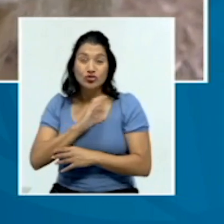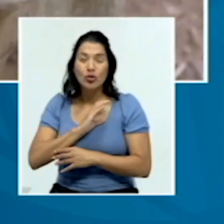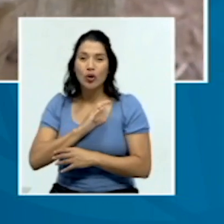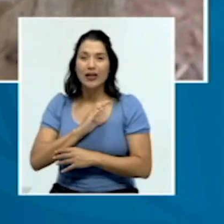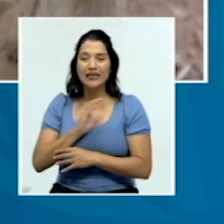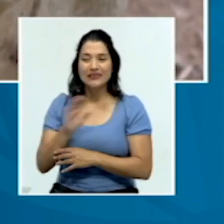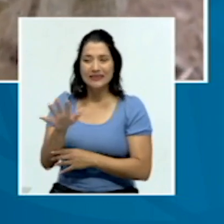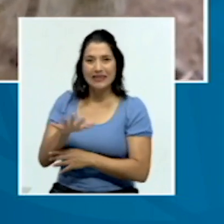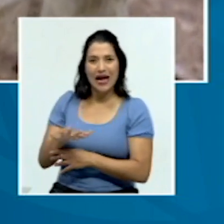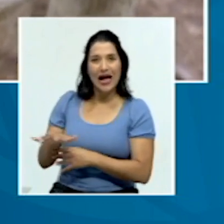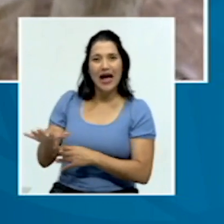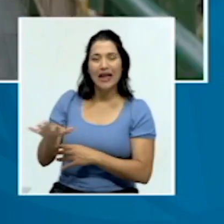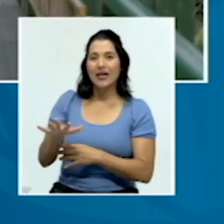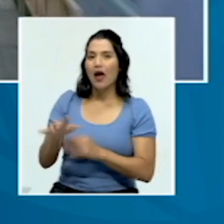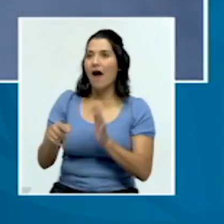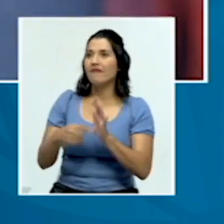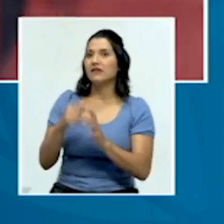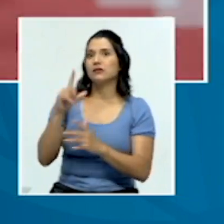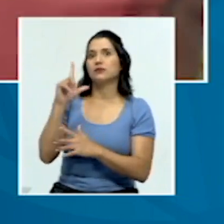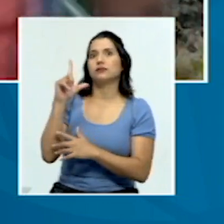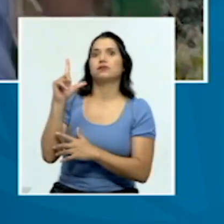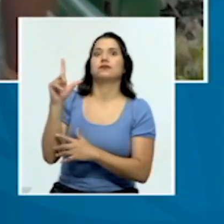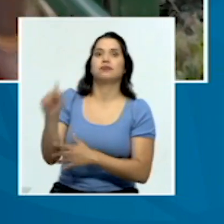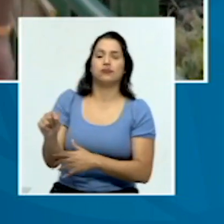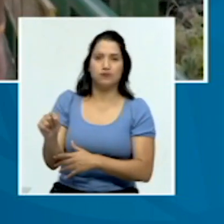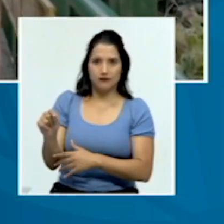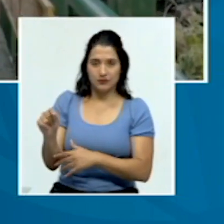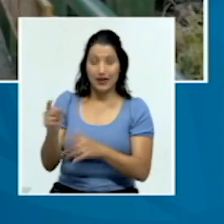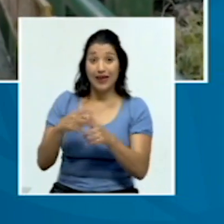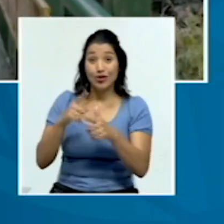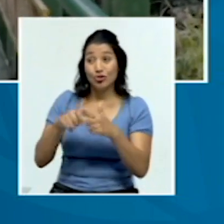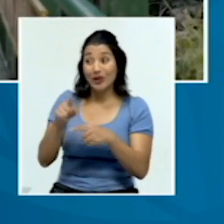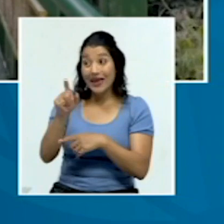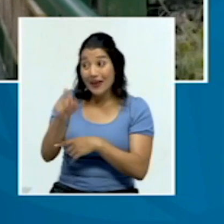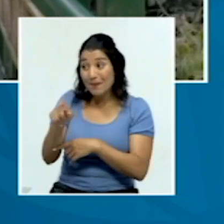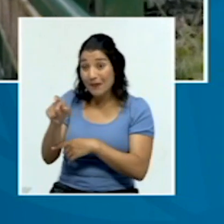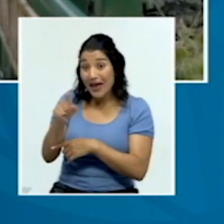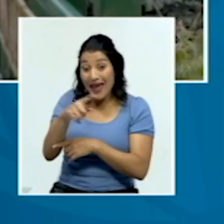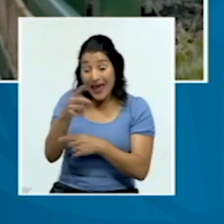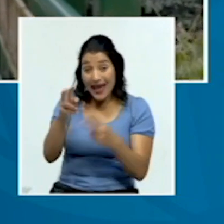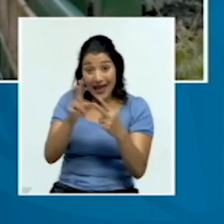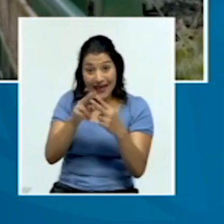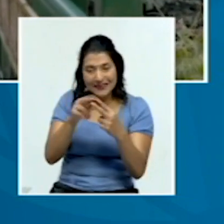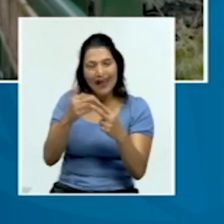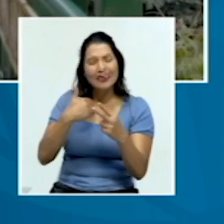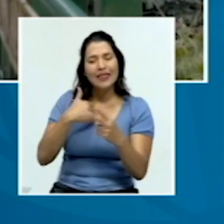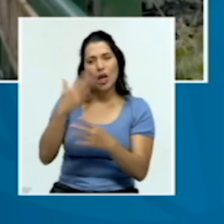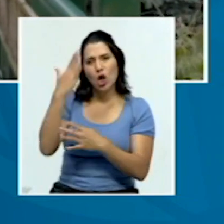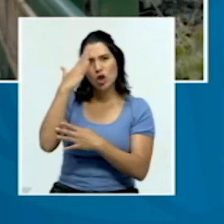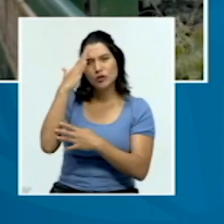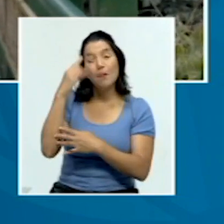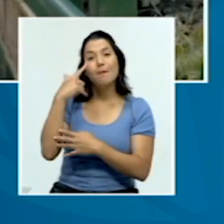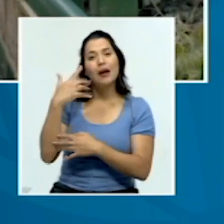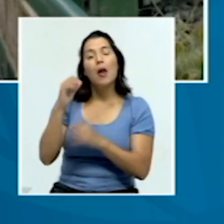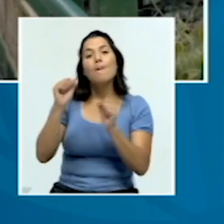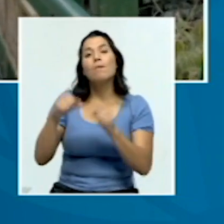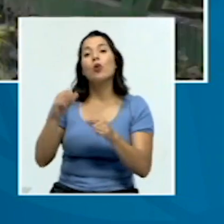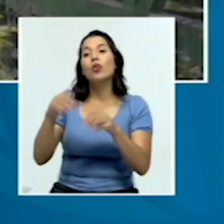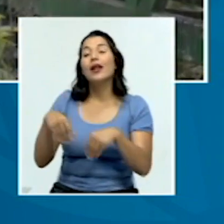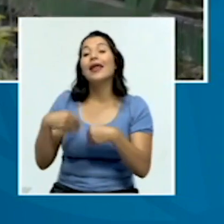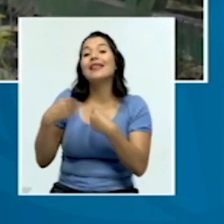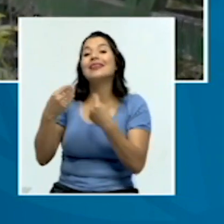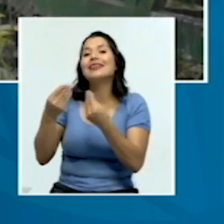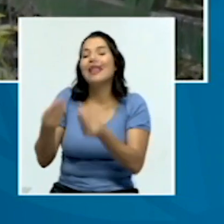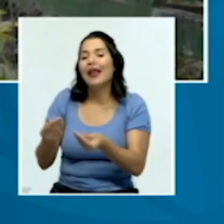pues son de largas distancias que recorrer. Entonces, estas personas están capacitadas para ir brindando lo que es